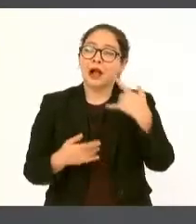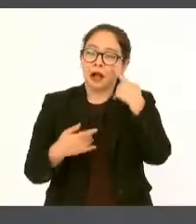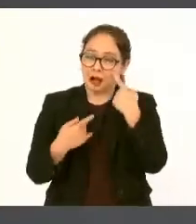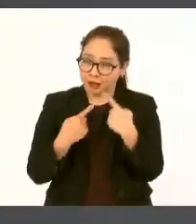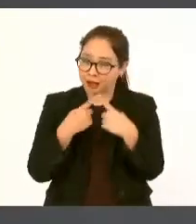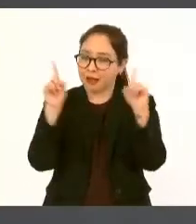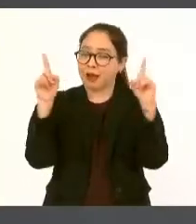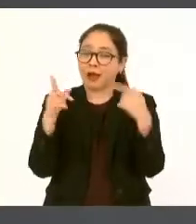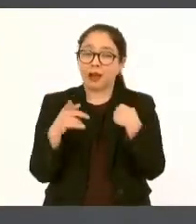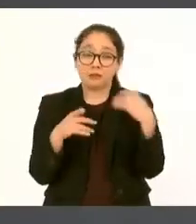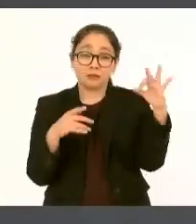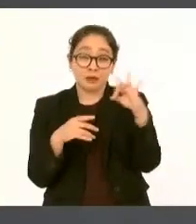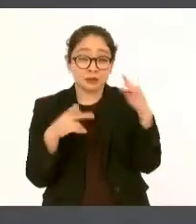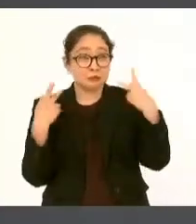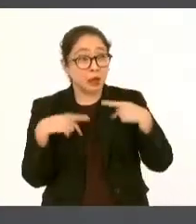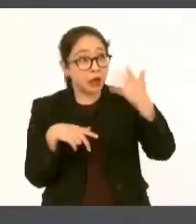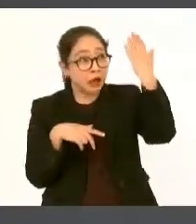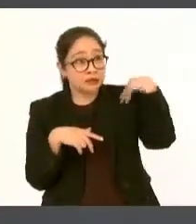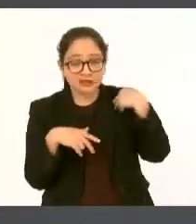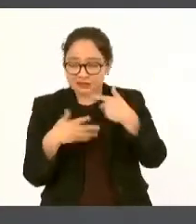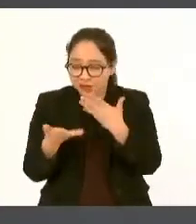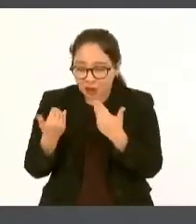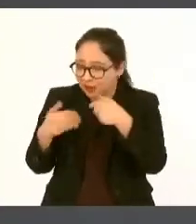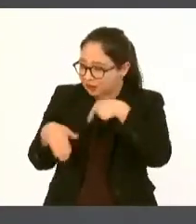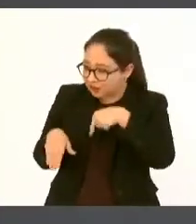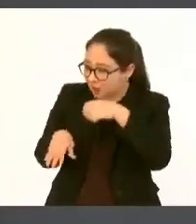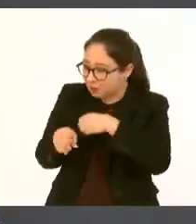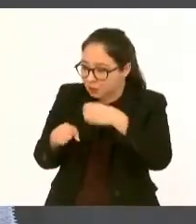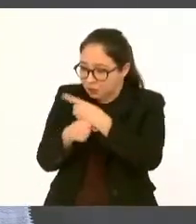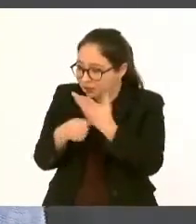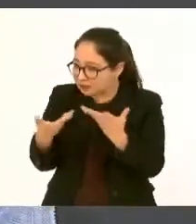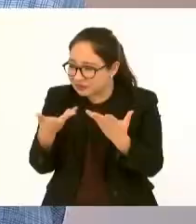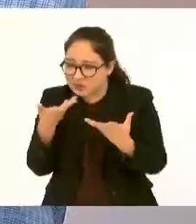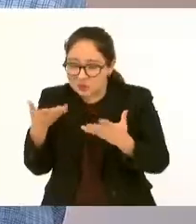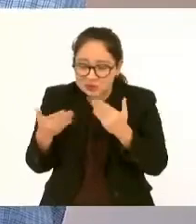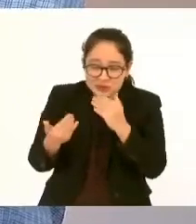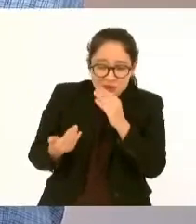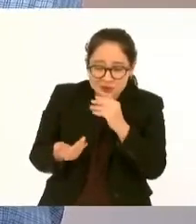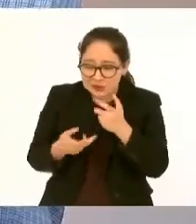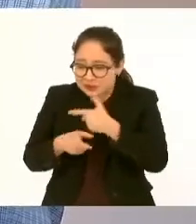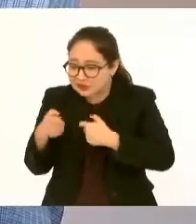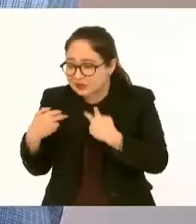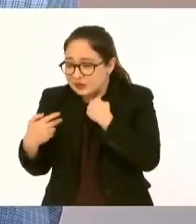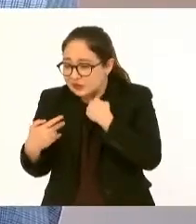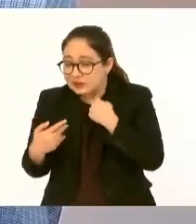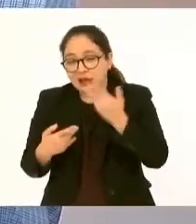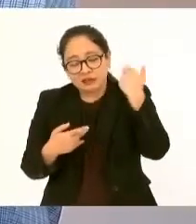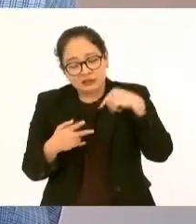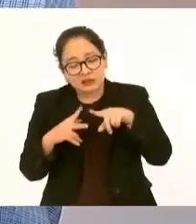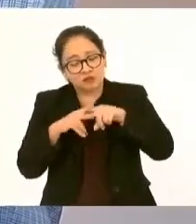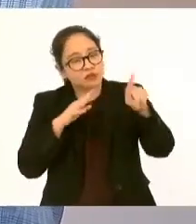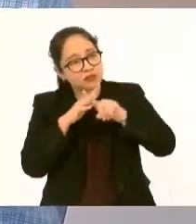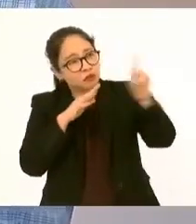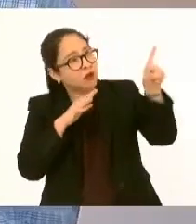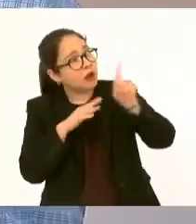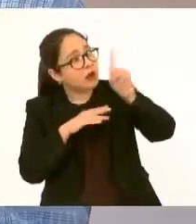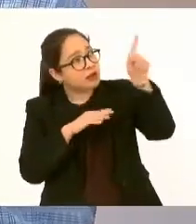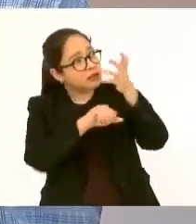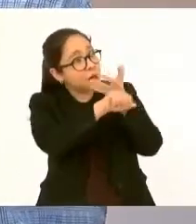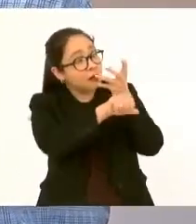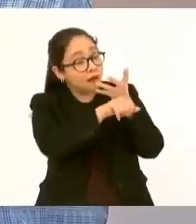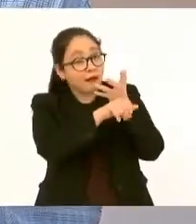que ir a buscarse la vida por falta de oportunidades en nuestro país, ahora son